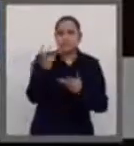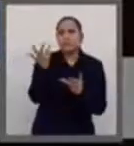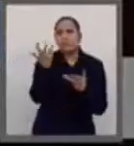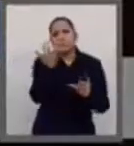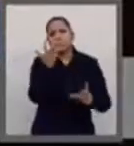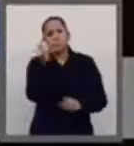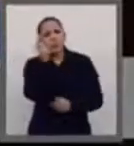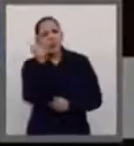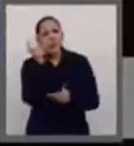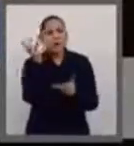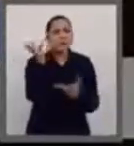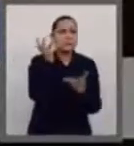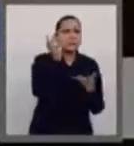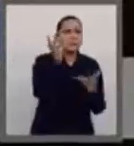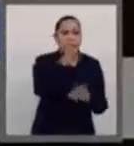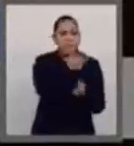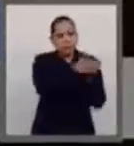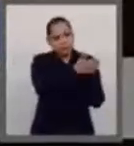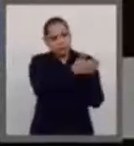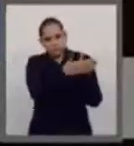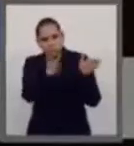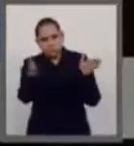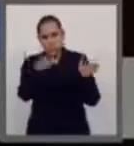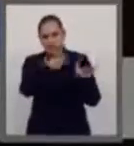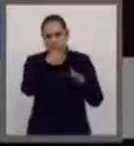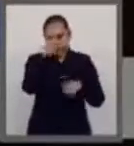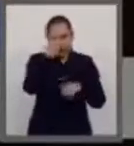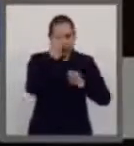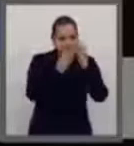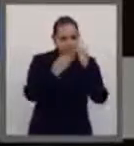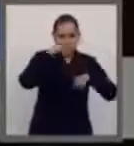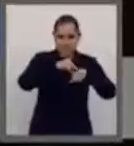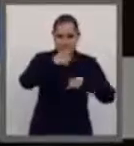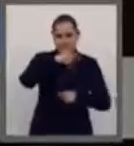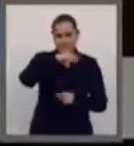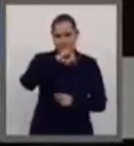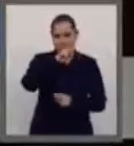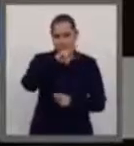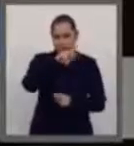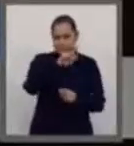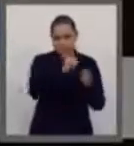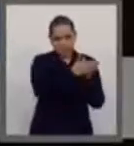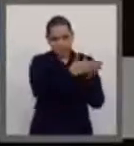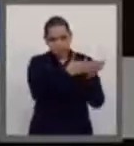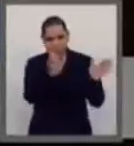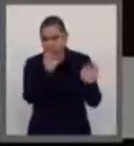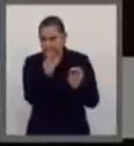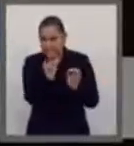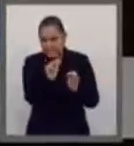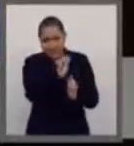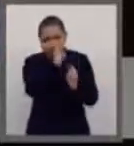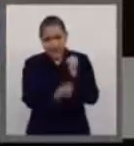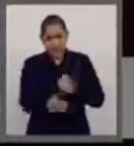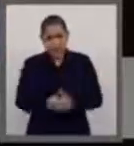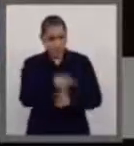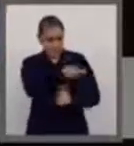pues termina ya su quimio. Esta es una de las miles historias que escuchamos todos los